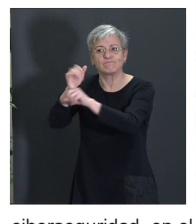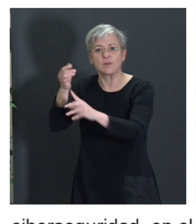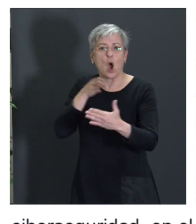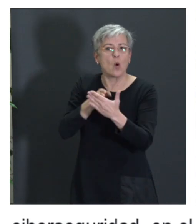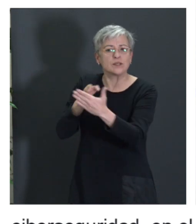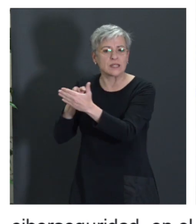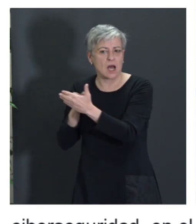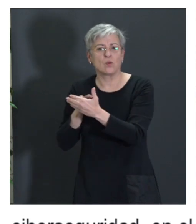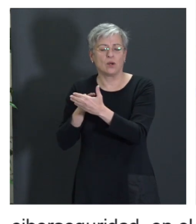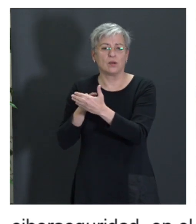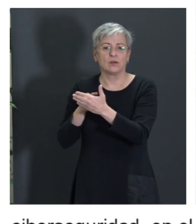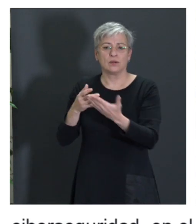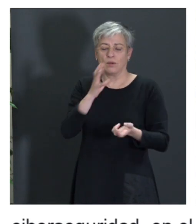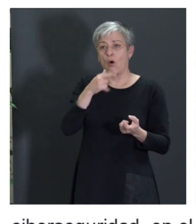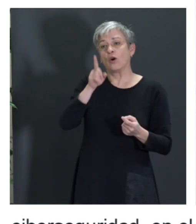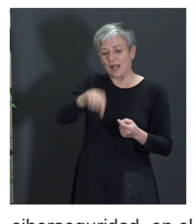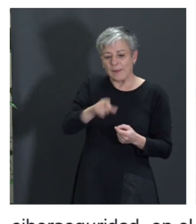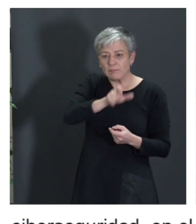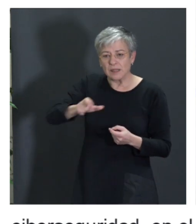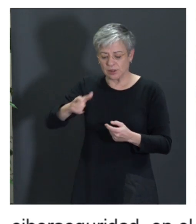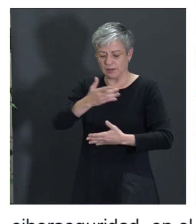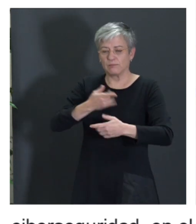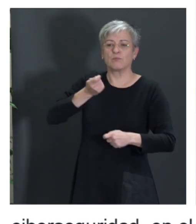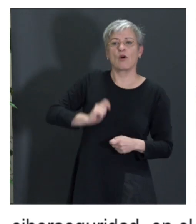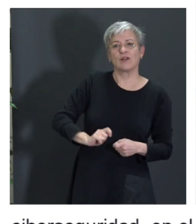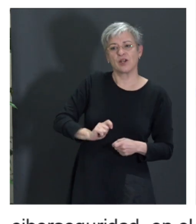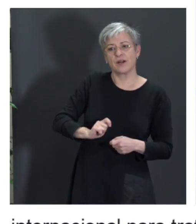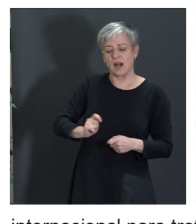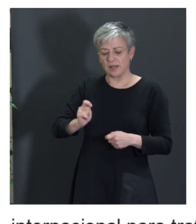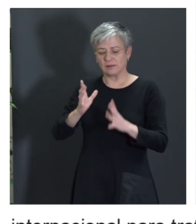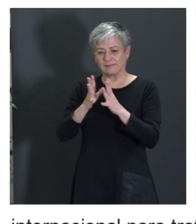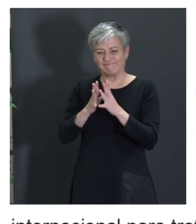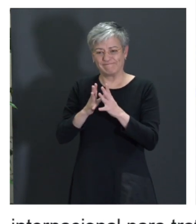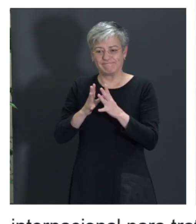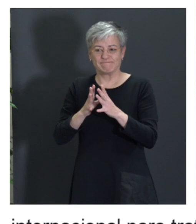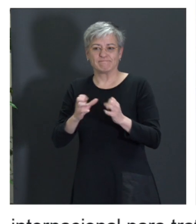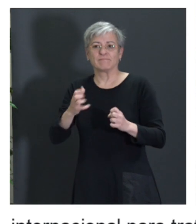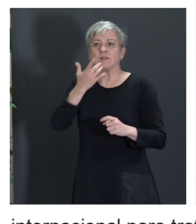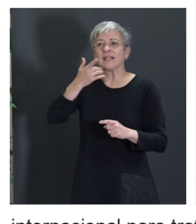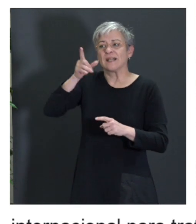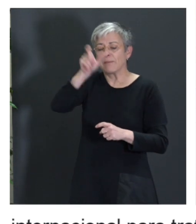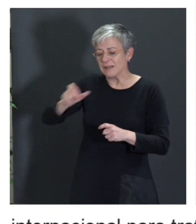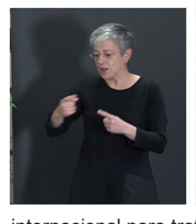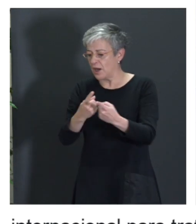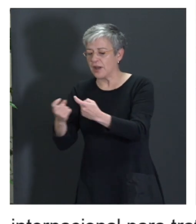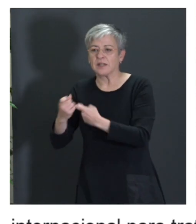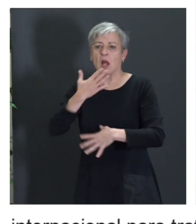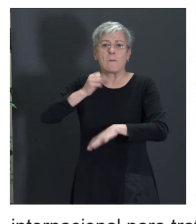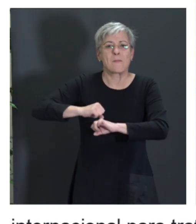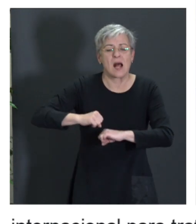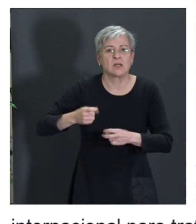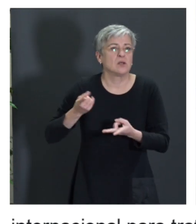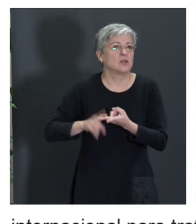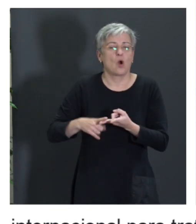los principales deseos que pueden tener los profesionales que trabajan directamente con personas con algún tipo de necesidad, como ancianos, como